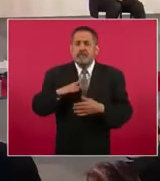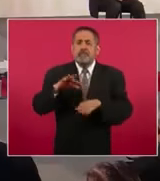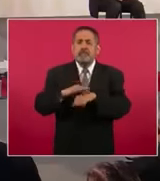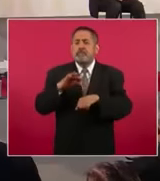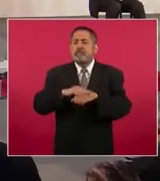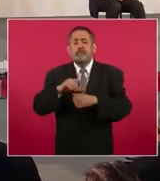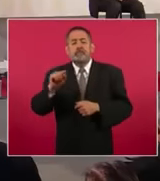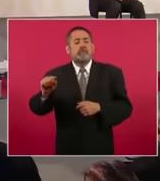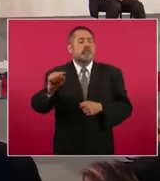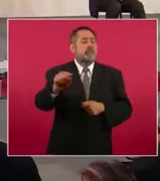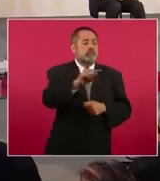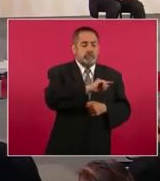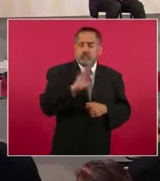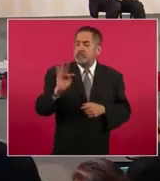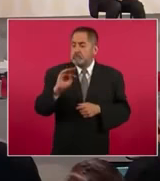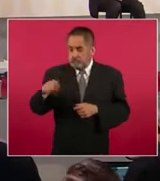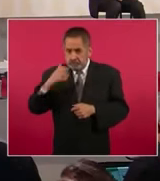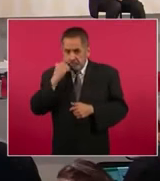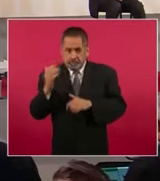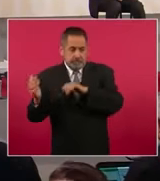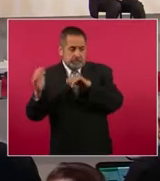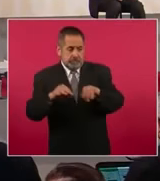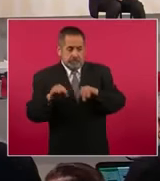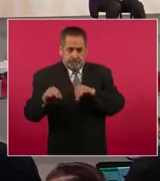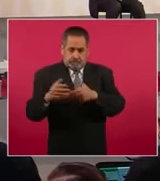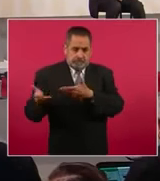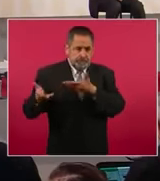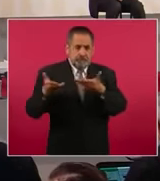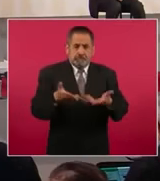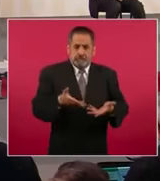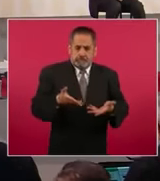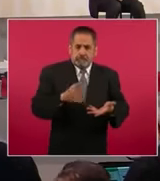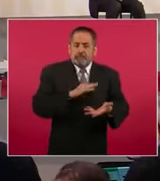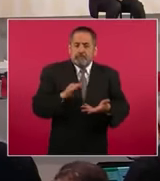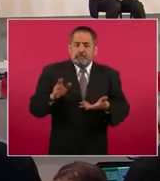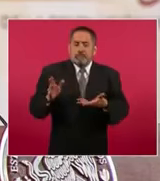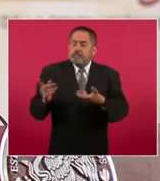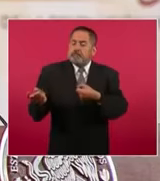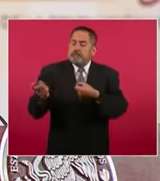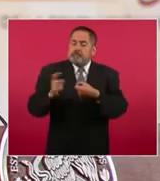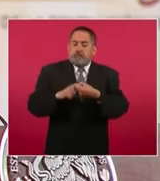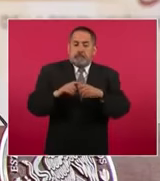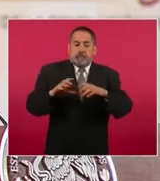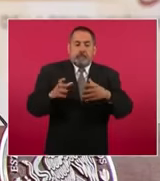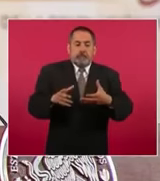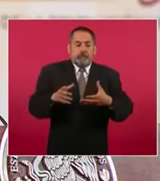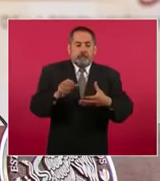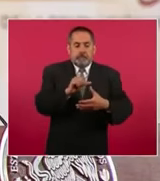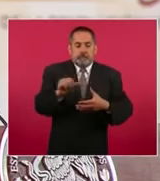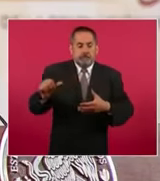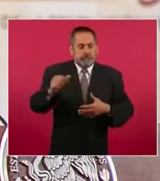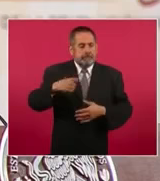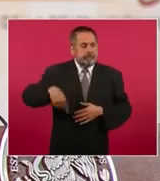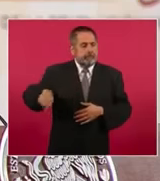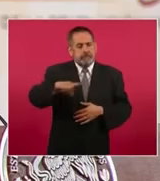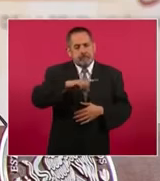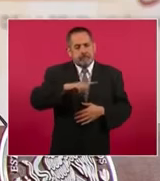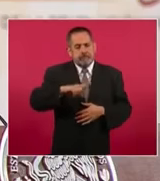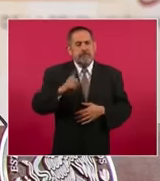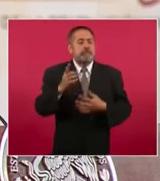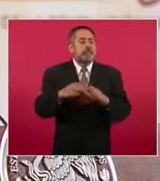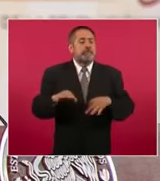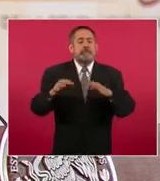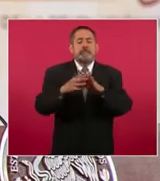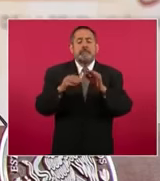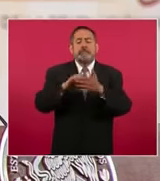estas especialidades que pueden estar buscando cómo trabajar para el sistema de salud. También es importante decir